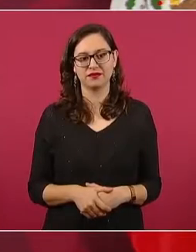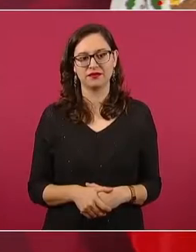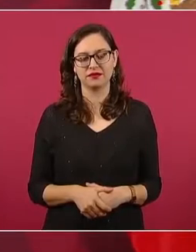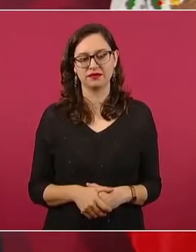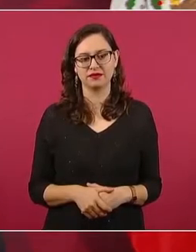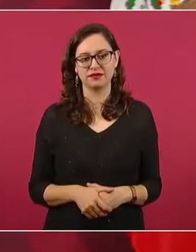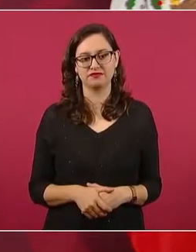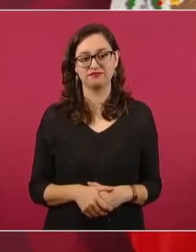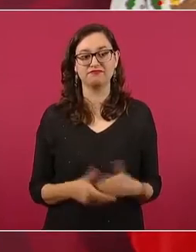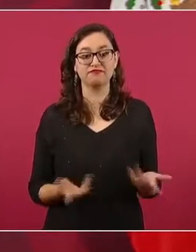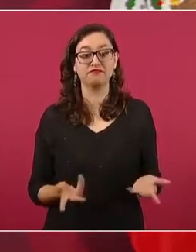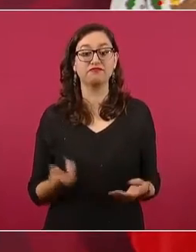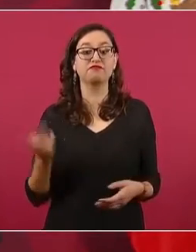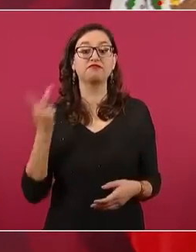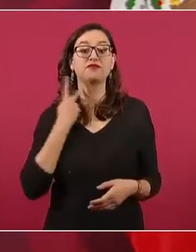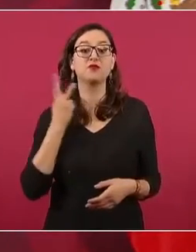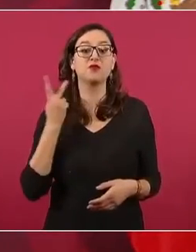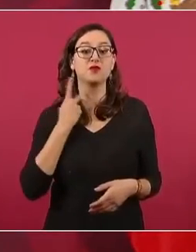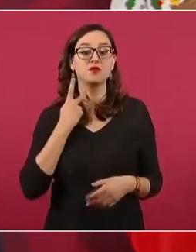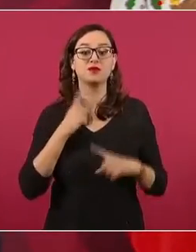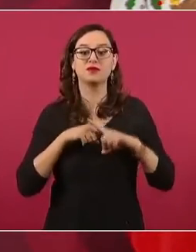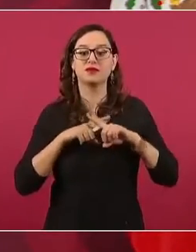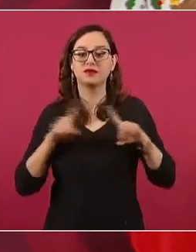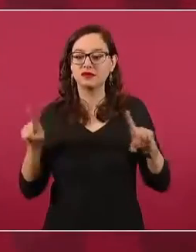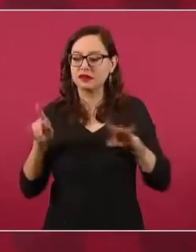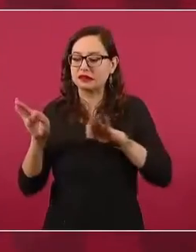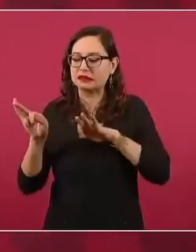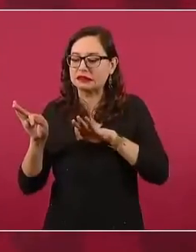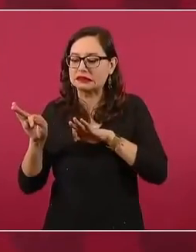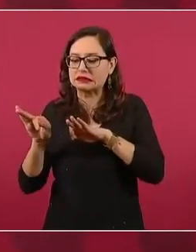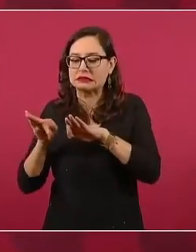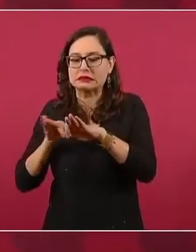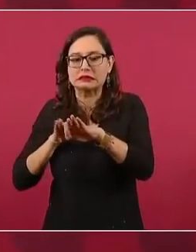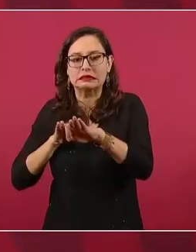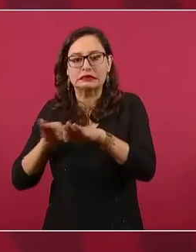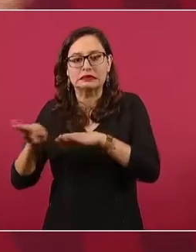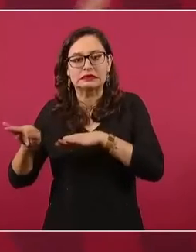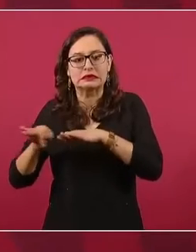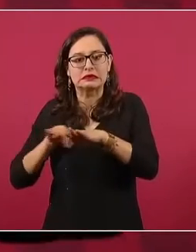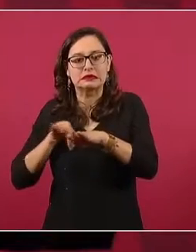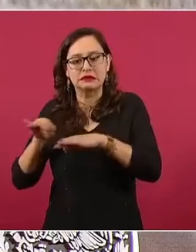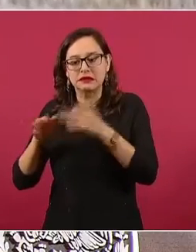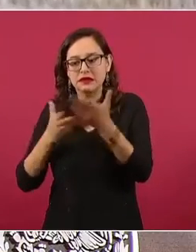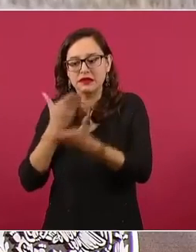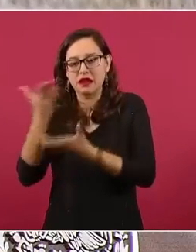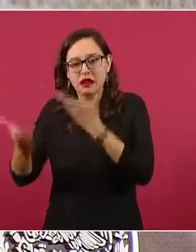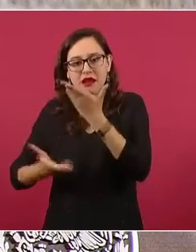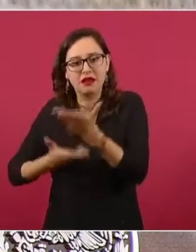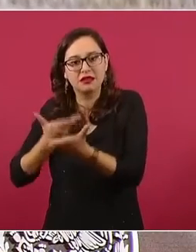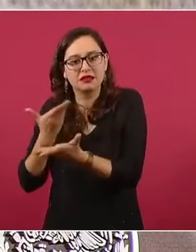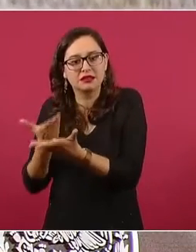Eso es la política, un noble oficio, entonces no cualquiera.